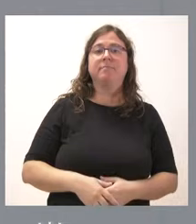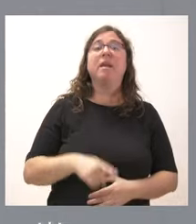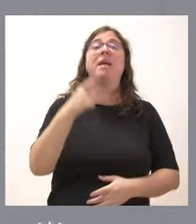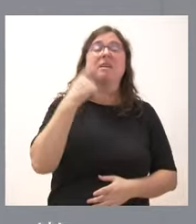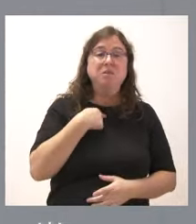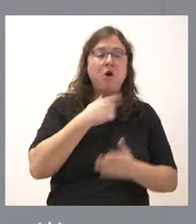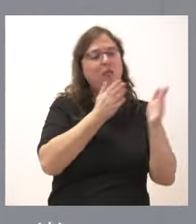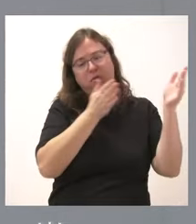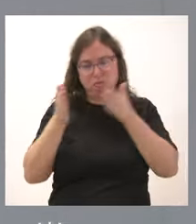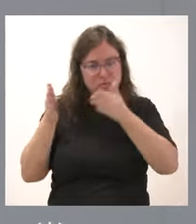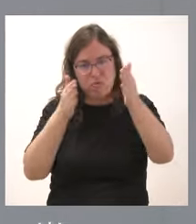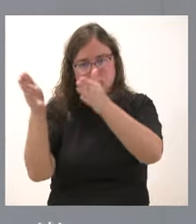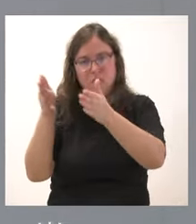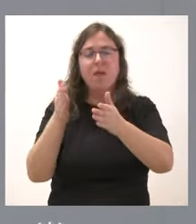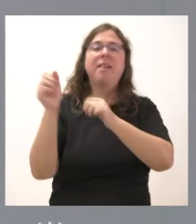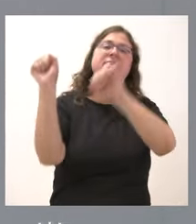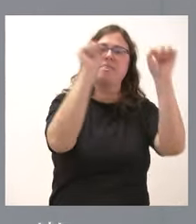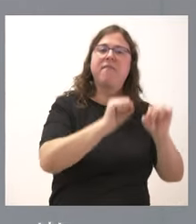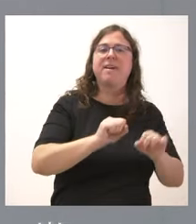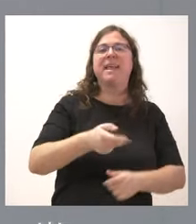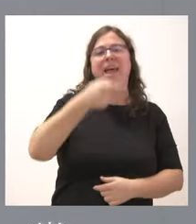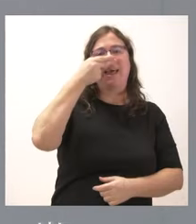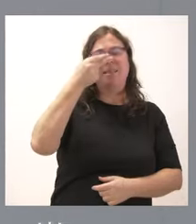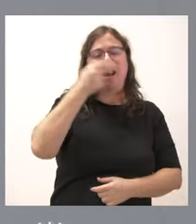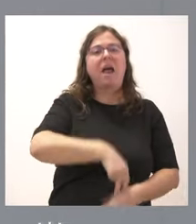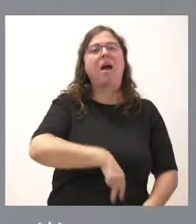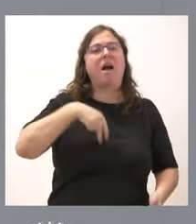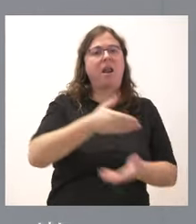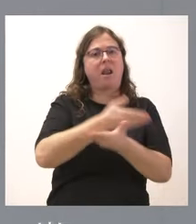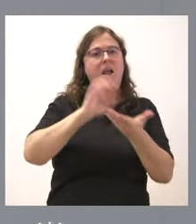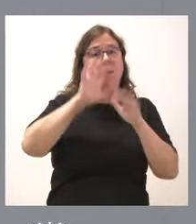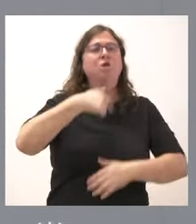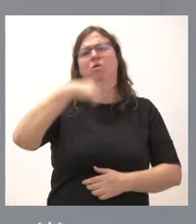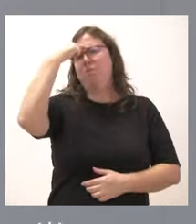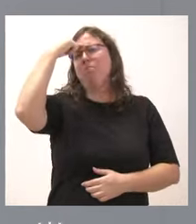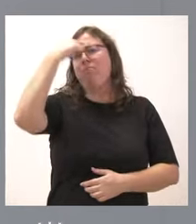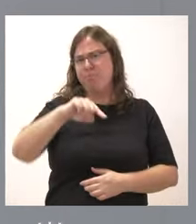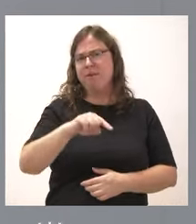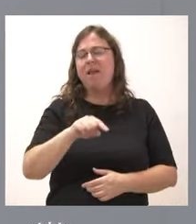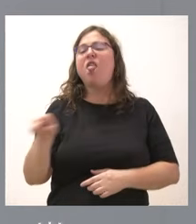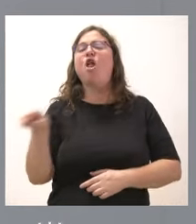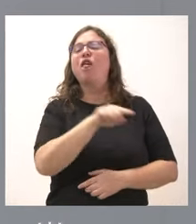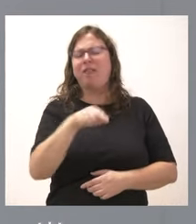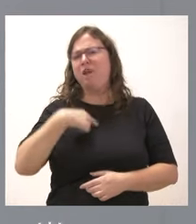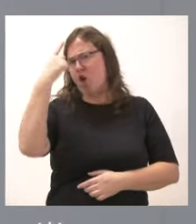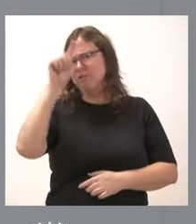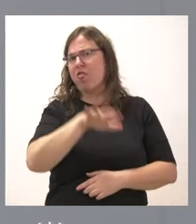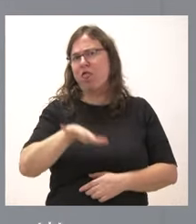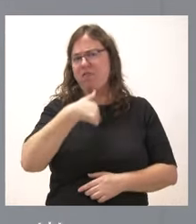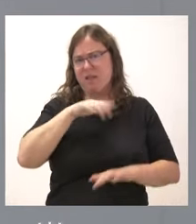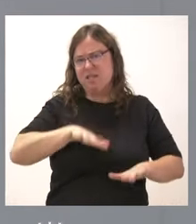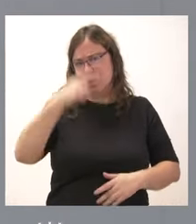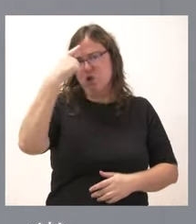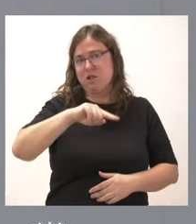va a desviar de defender los intereses generales de Castilla y León. Nosotros sí sabemos en qué orilla estamos de esta historia. Estamos